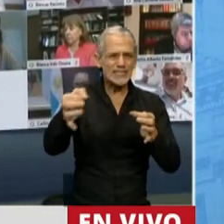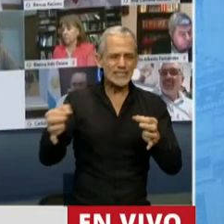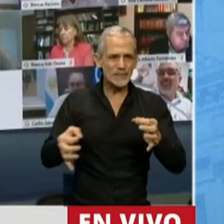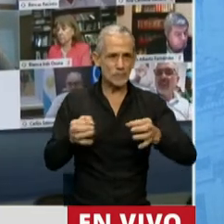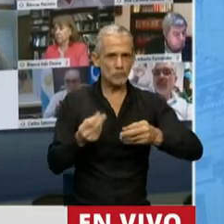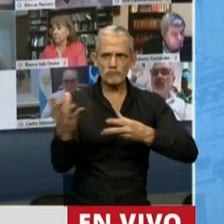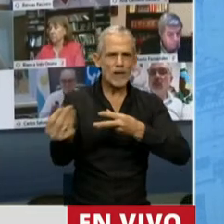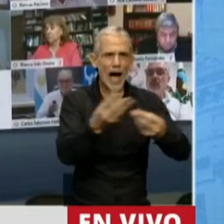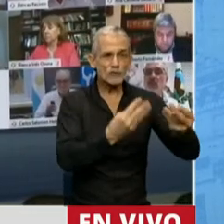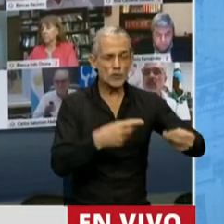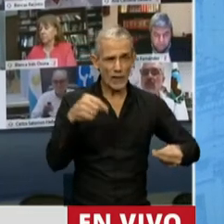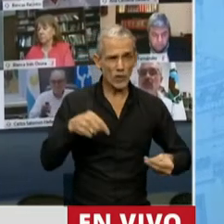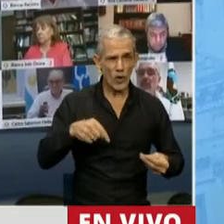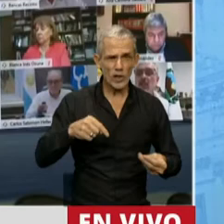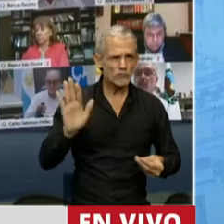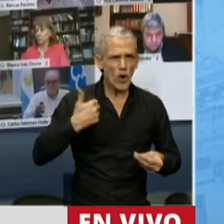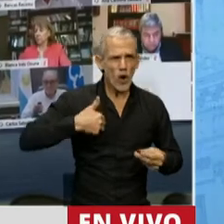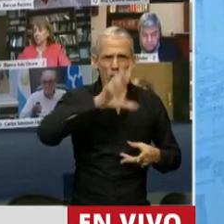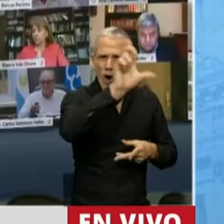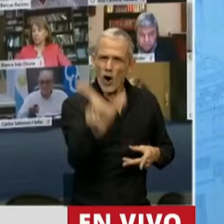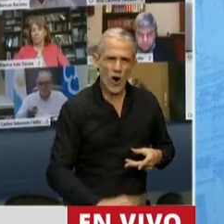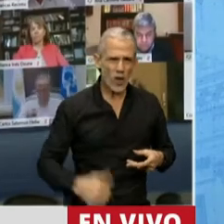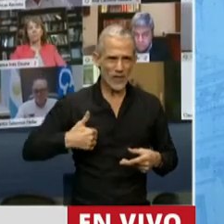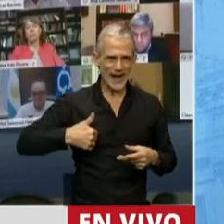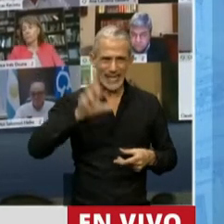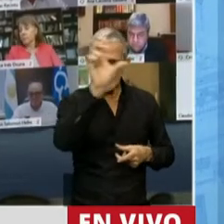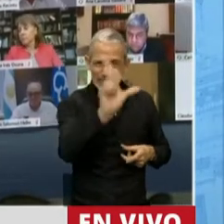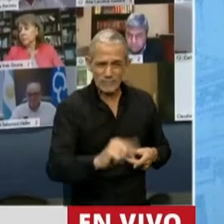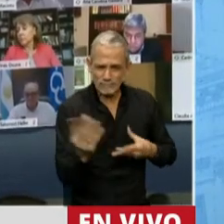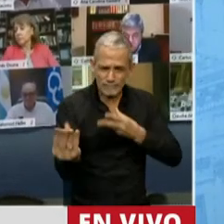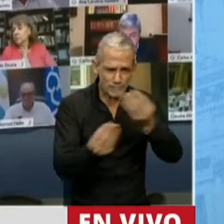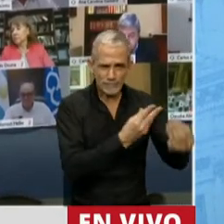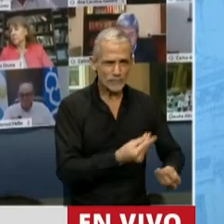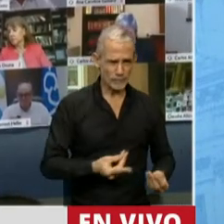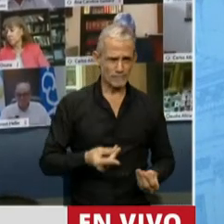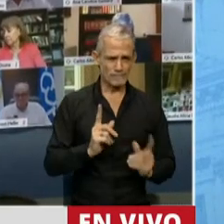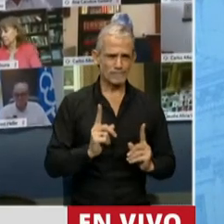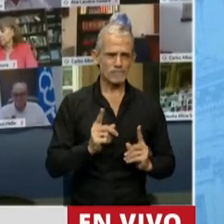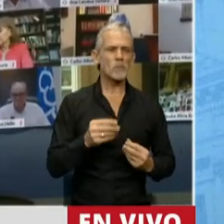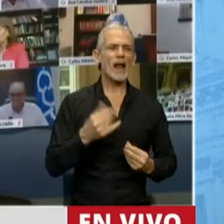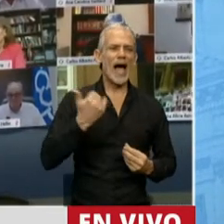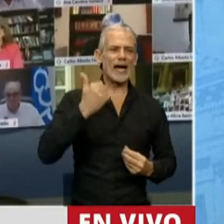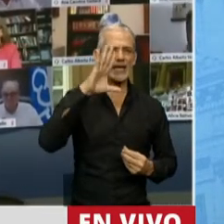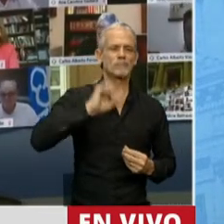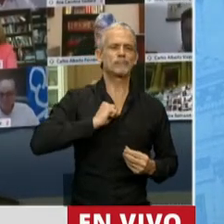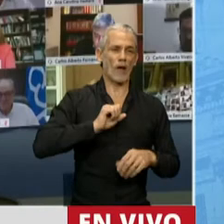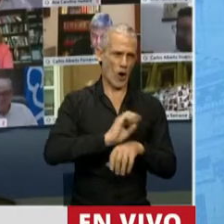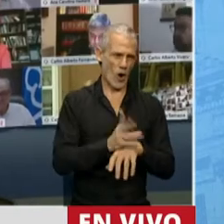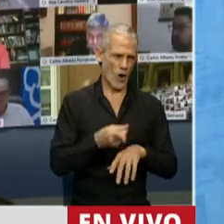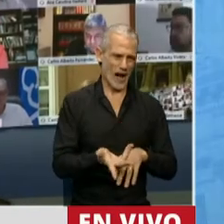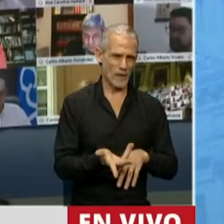ayudando hoy en todo el país, en cada rincón de la Argentina, frente al desafío de la pandemia